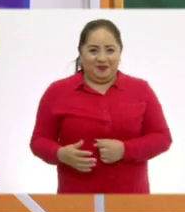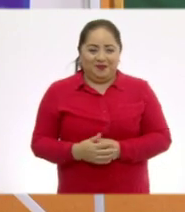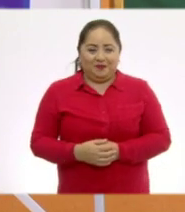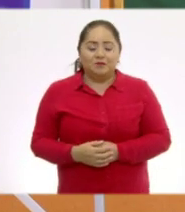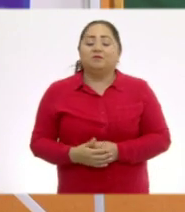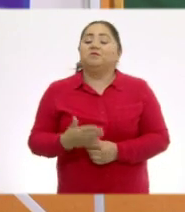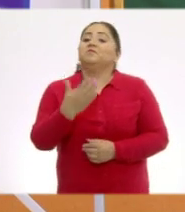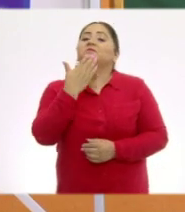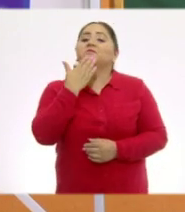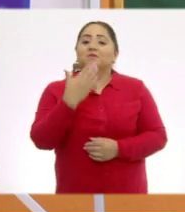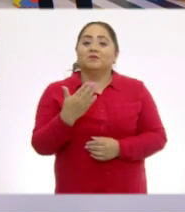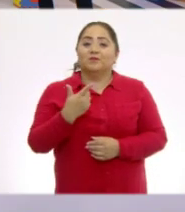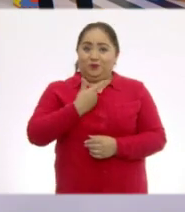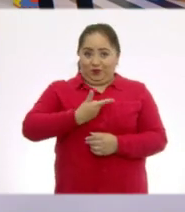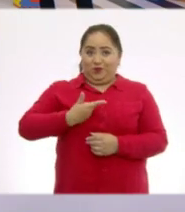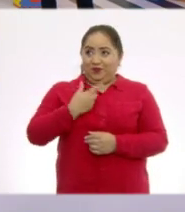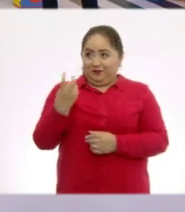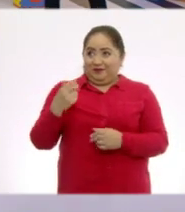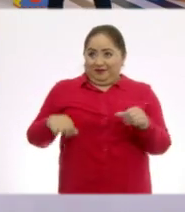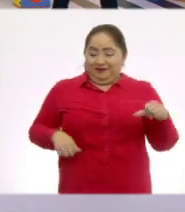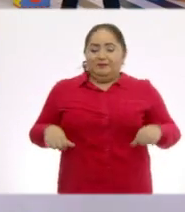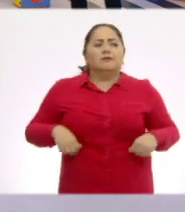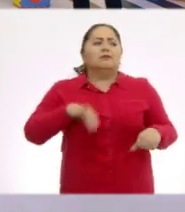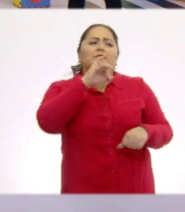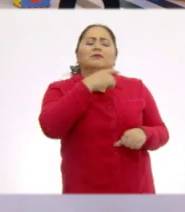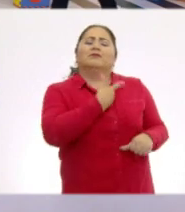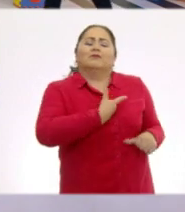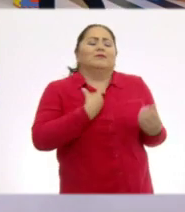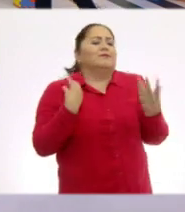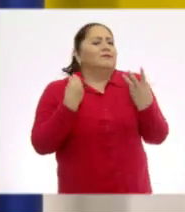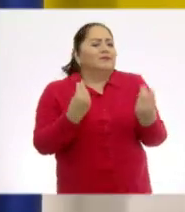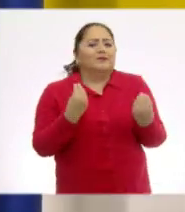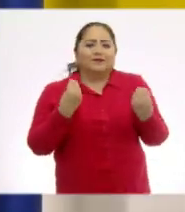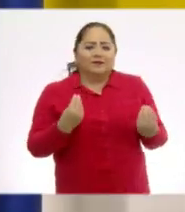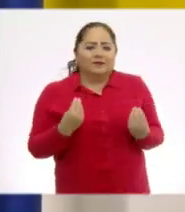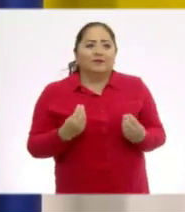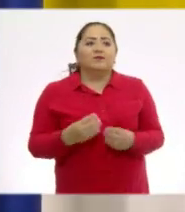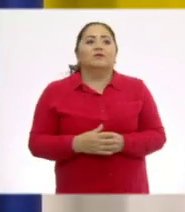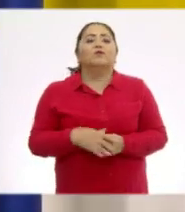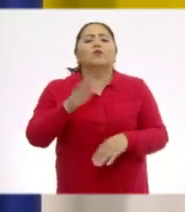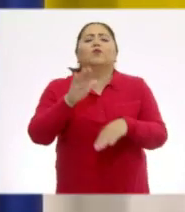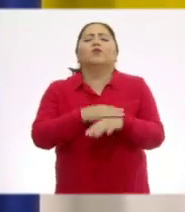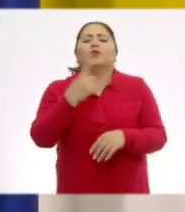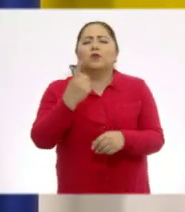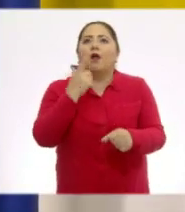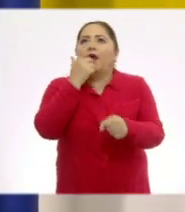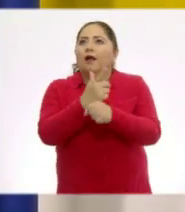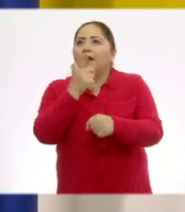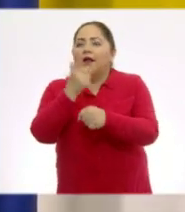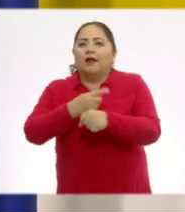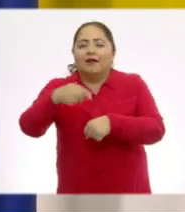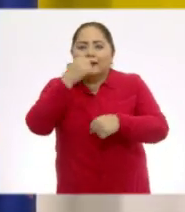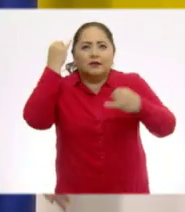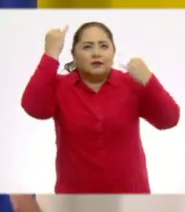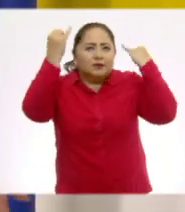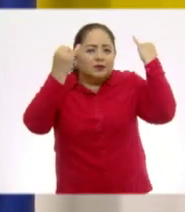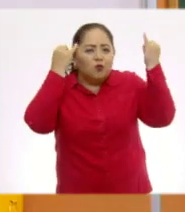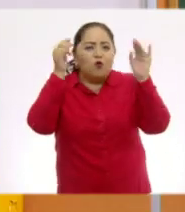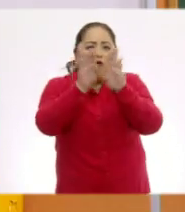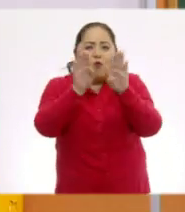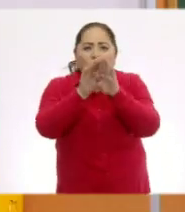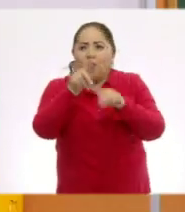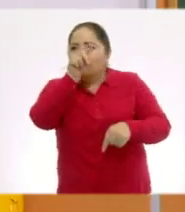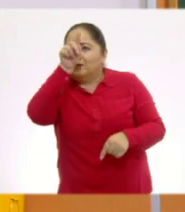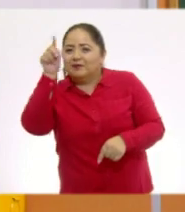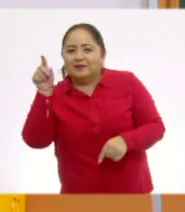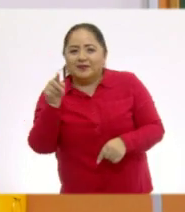Muy bien. ¿Te gustó esta actividad, Pepe? Sí, me gustó muchísimo. Porque descubrimos con nuestra imaginación cómo estas